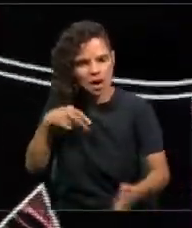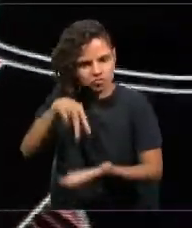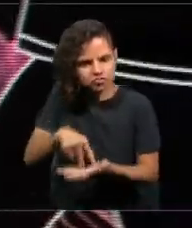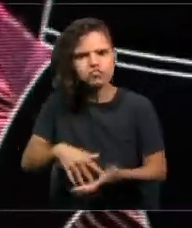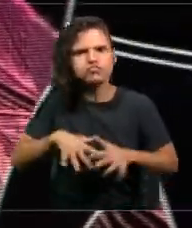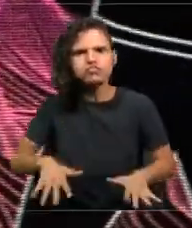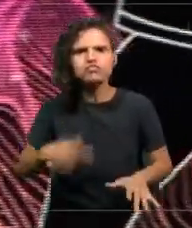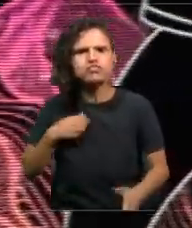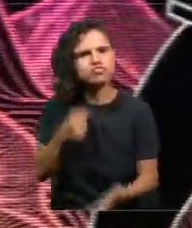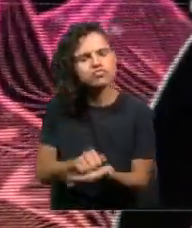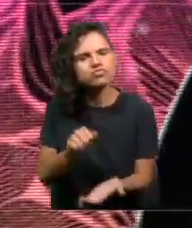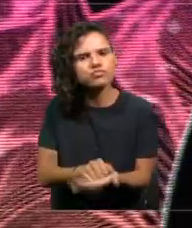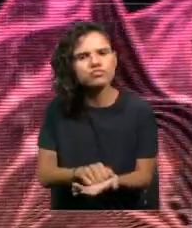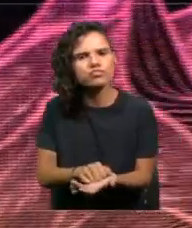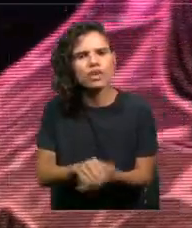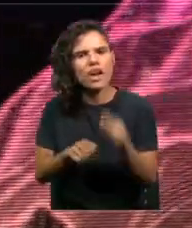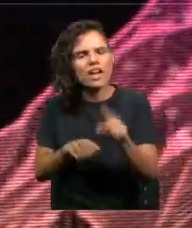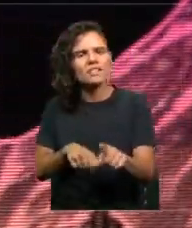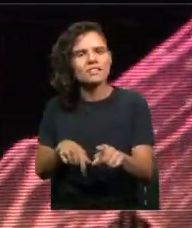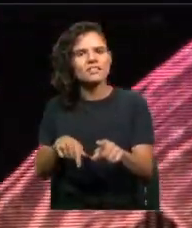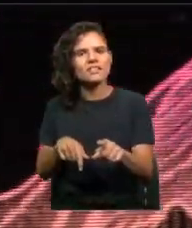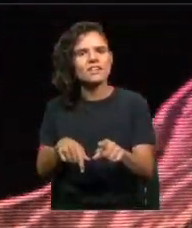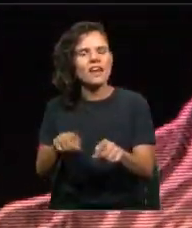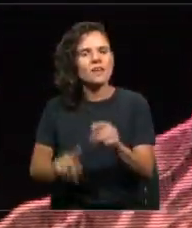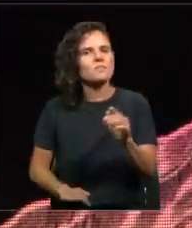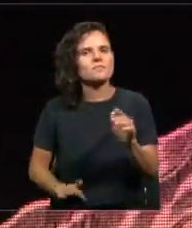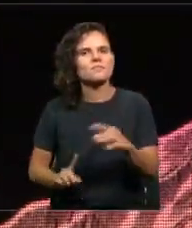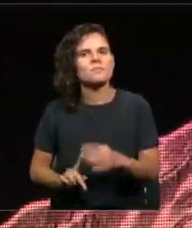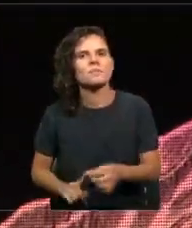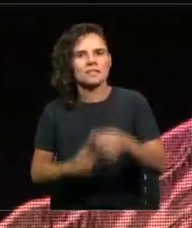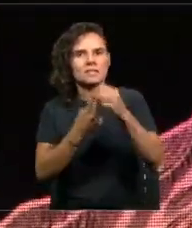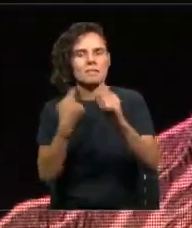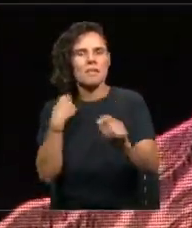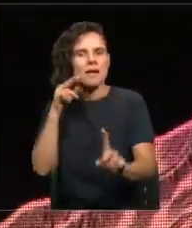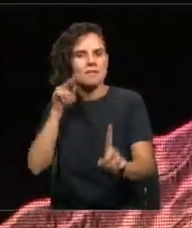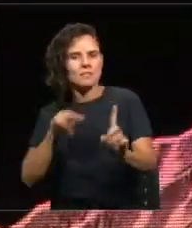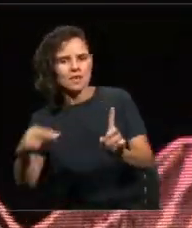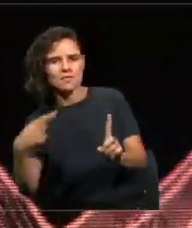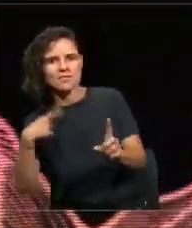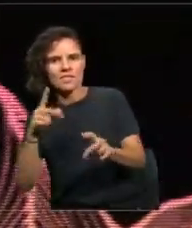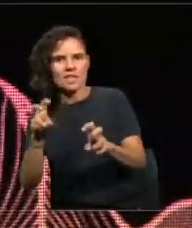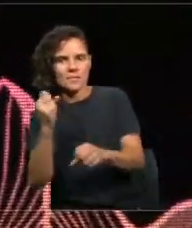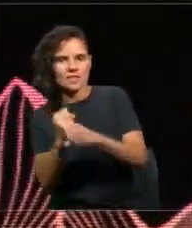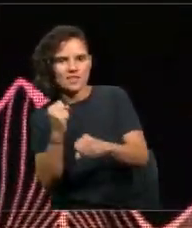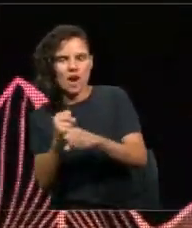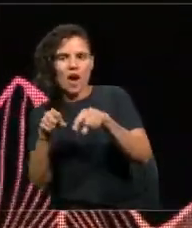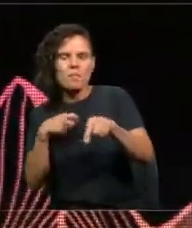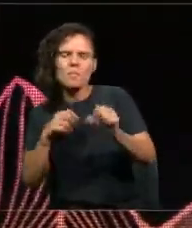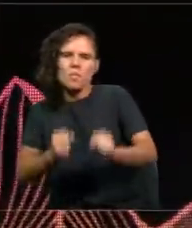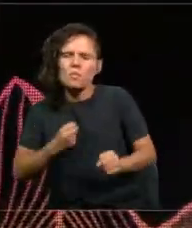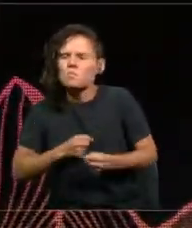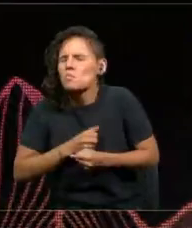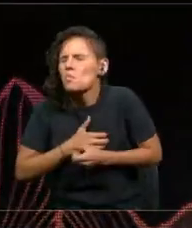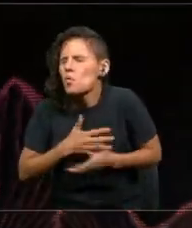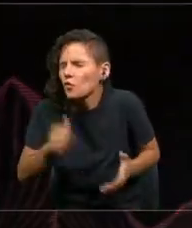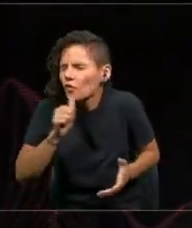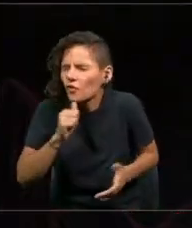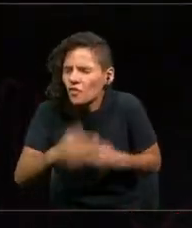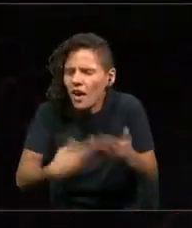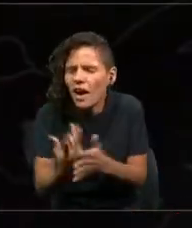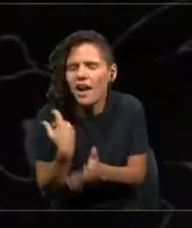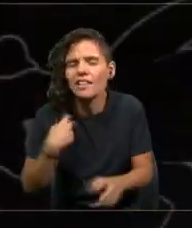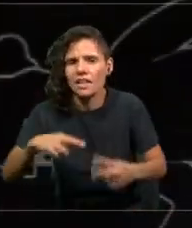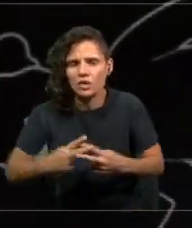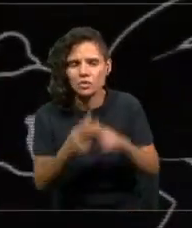perspectiva nosotros hemos dicho hay mucho, mucho que construir, que dialogar,